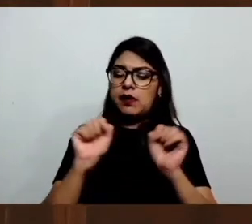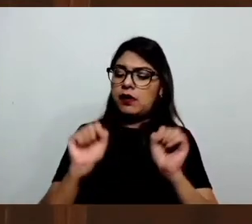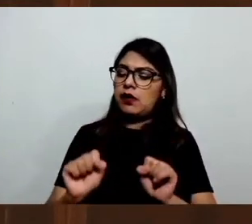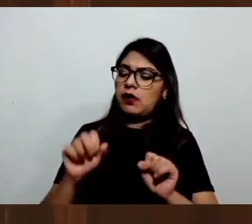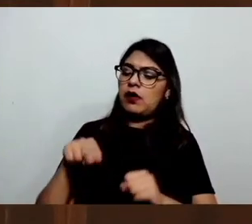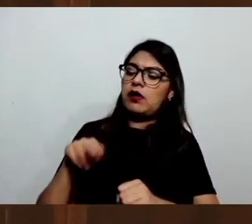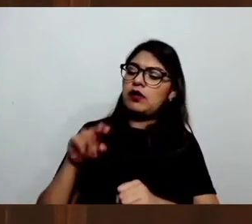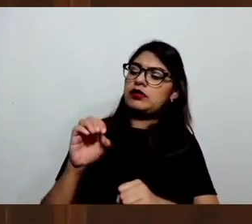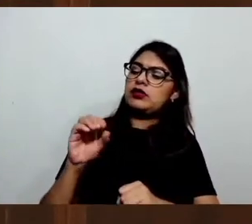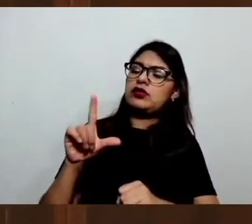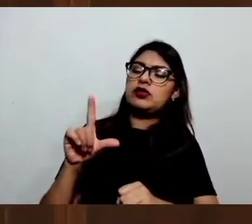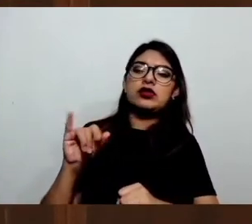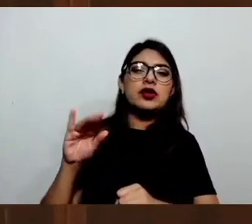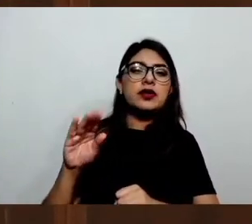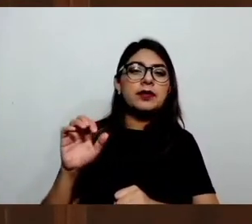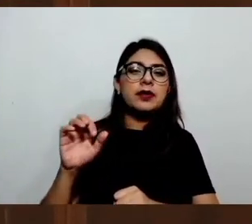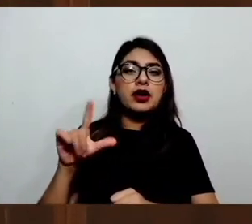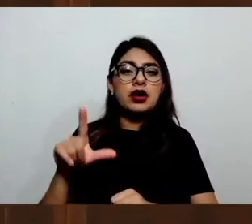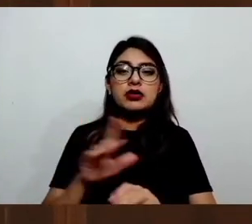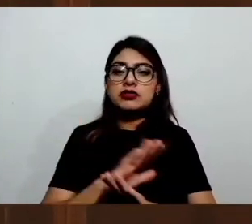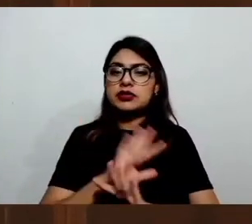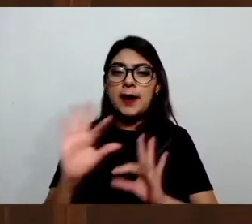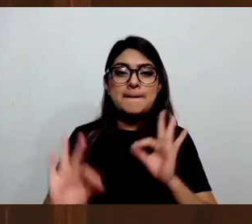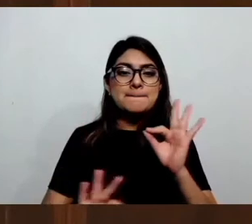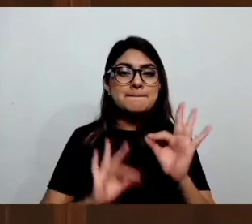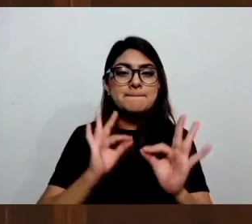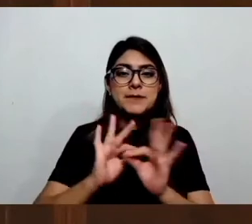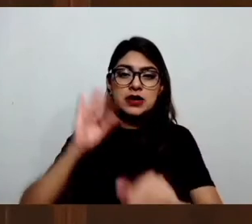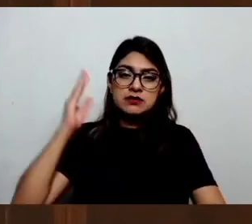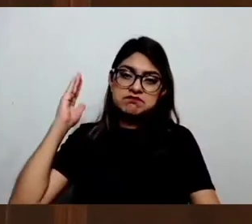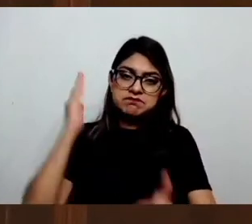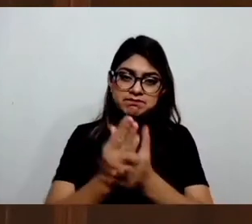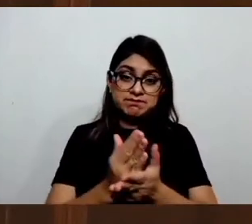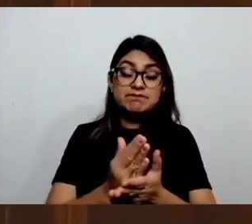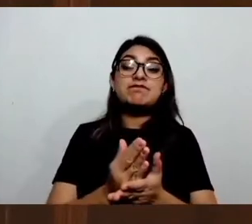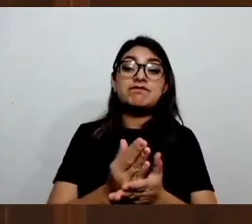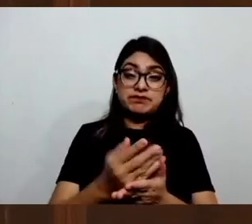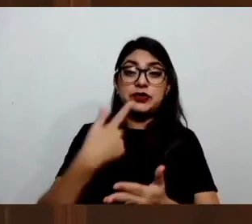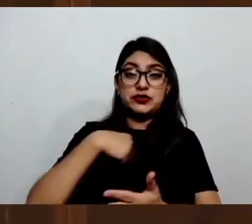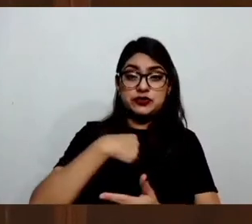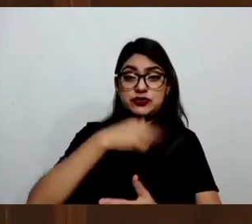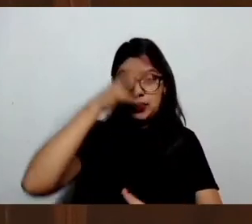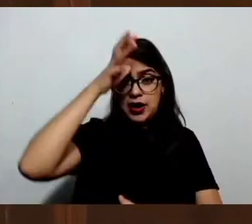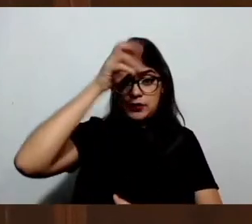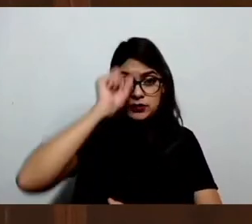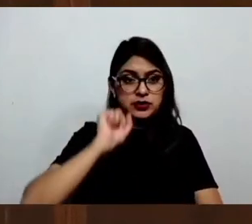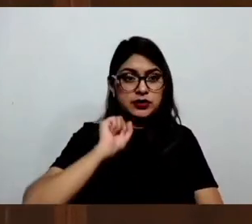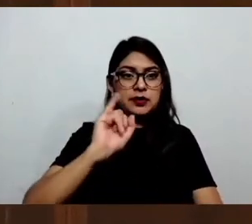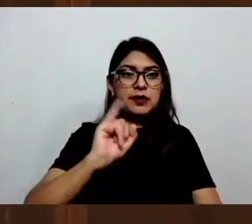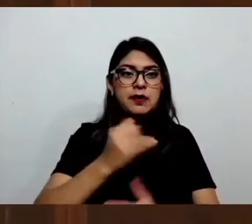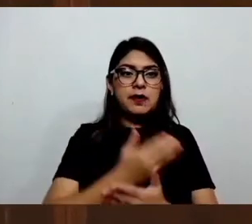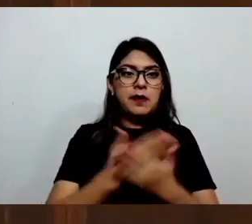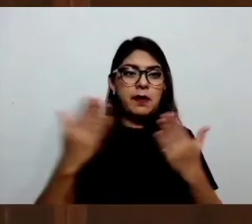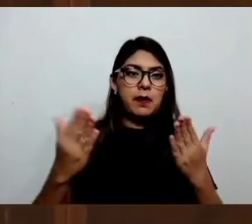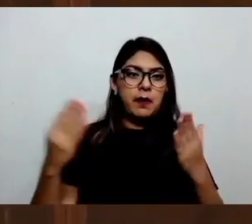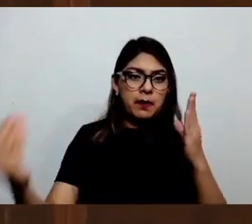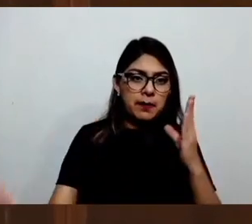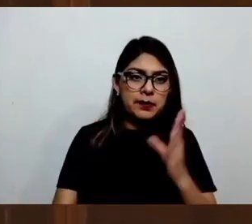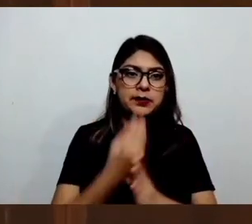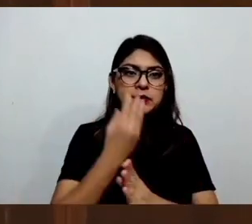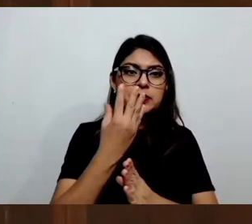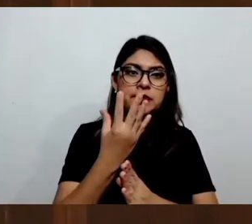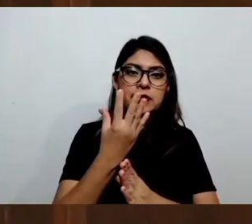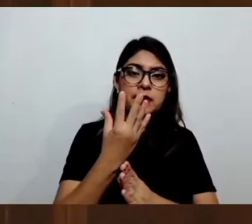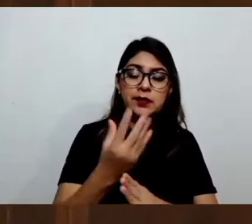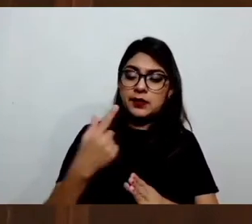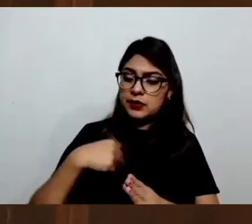también. Y en eso estamos totalmente de acuerdo de que ahora tendremos, todos los que creamos en